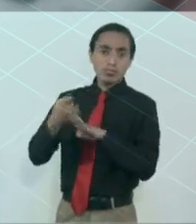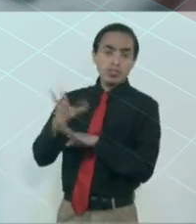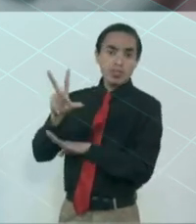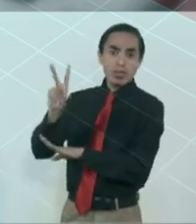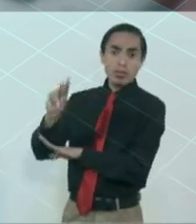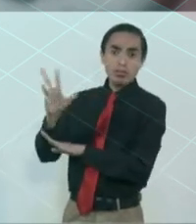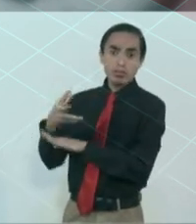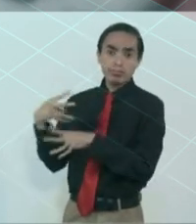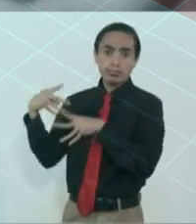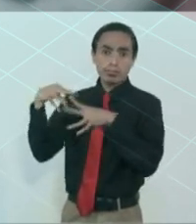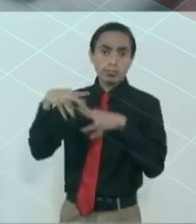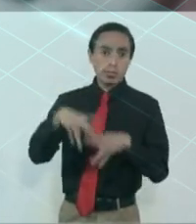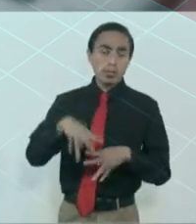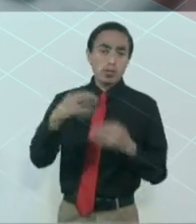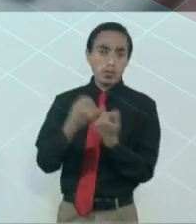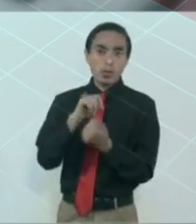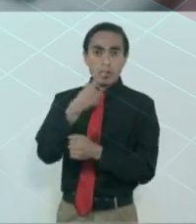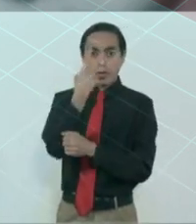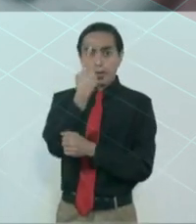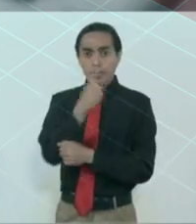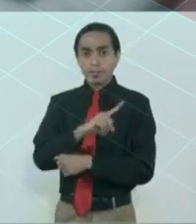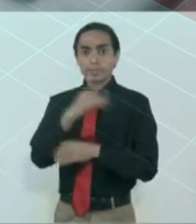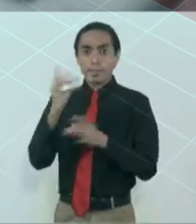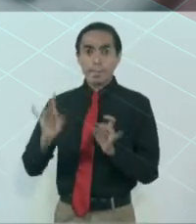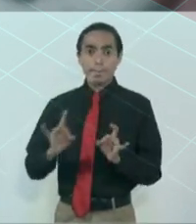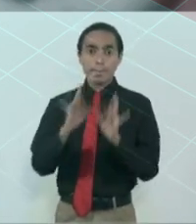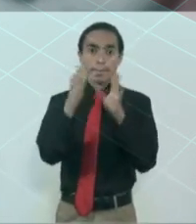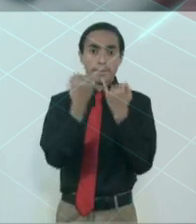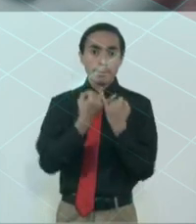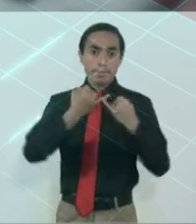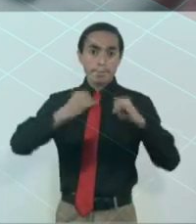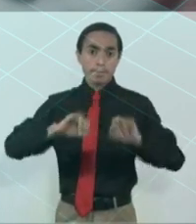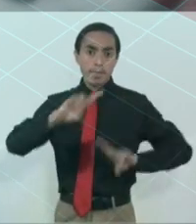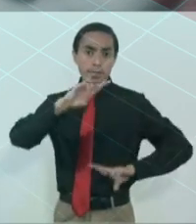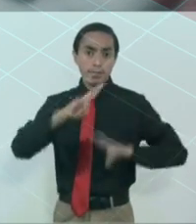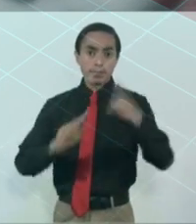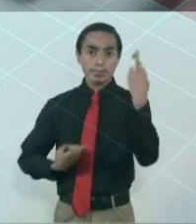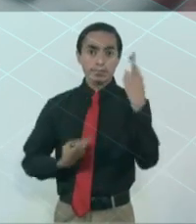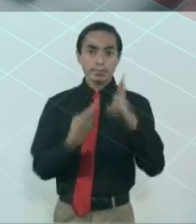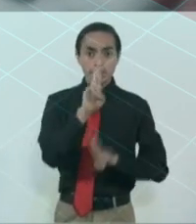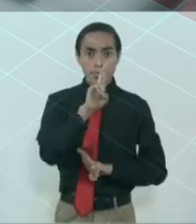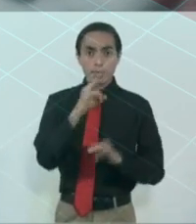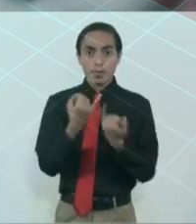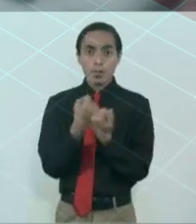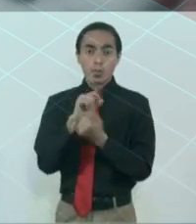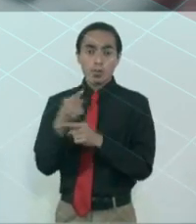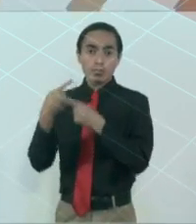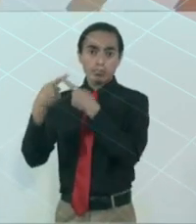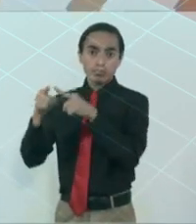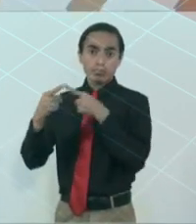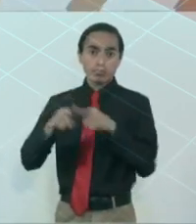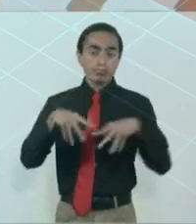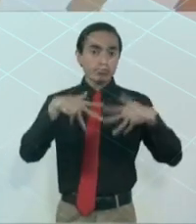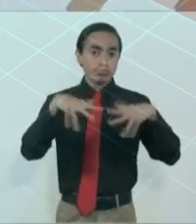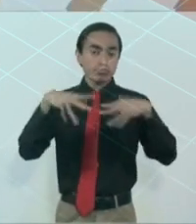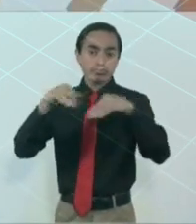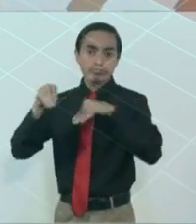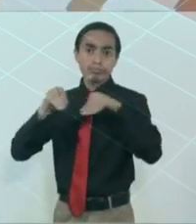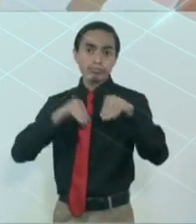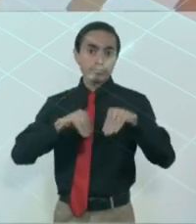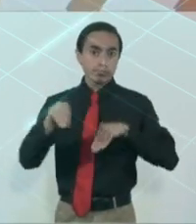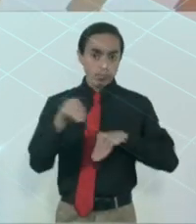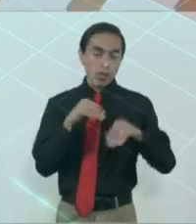movimiento de independencia y la revolución, pasando por los movimientos de décadas recientes,